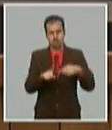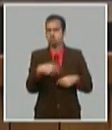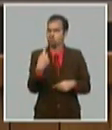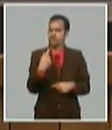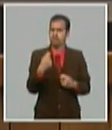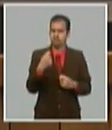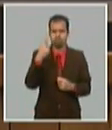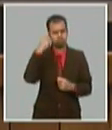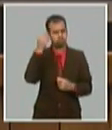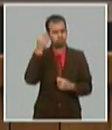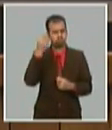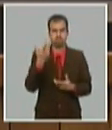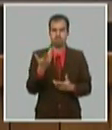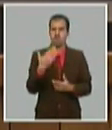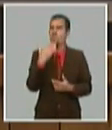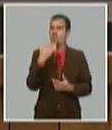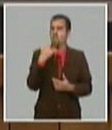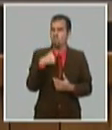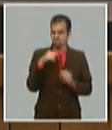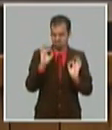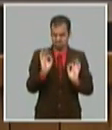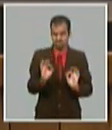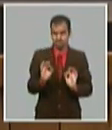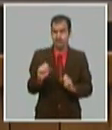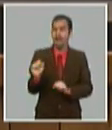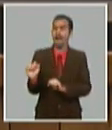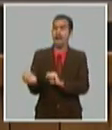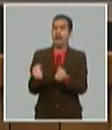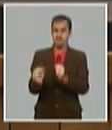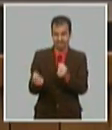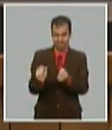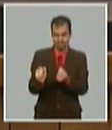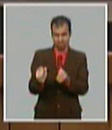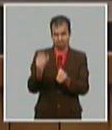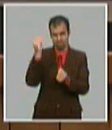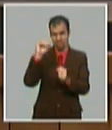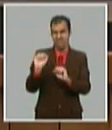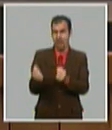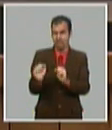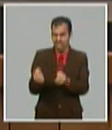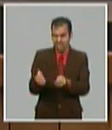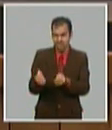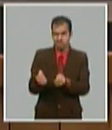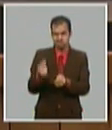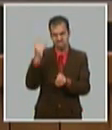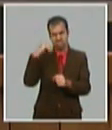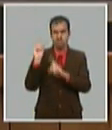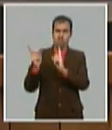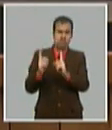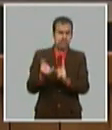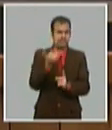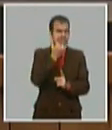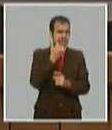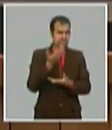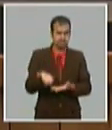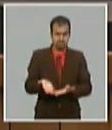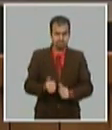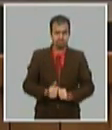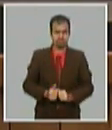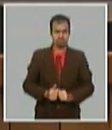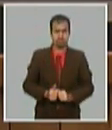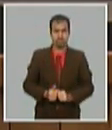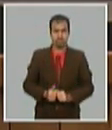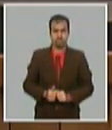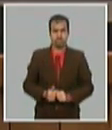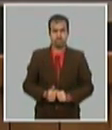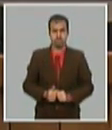cómo reaccionaría ante este escenario el capitalismo con sus políticas de choque cómo hemos podido